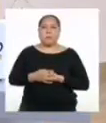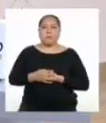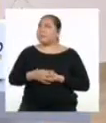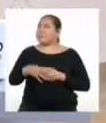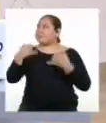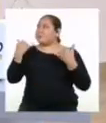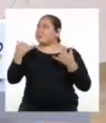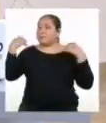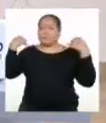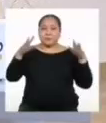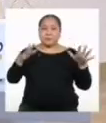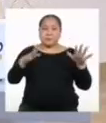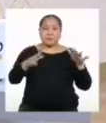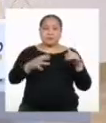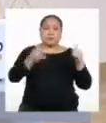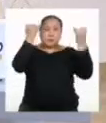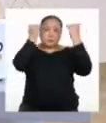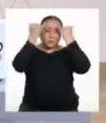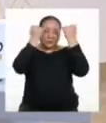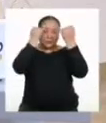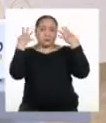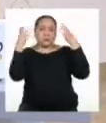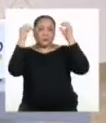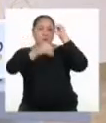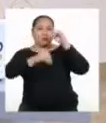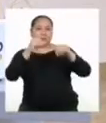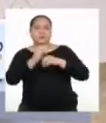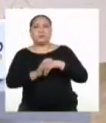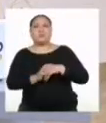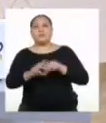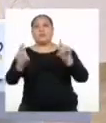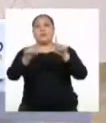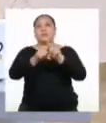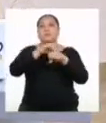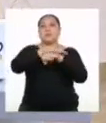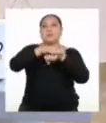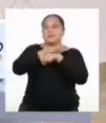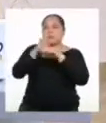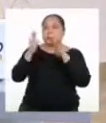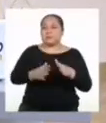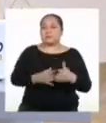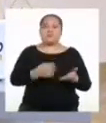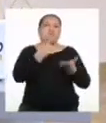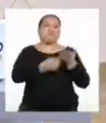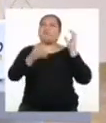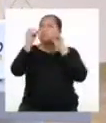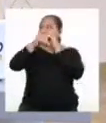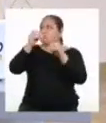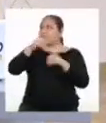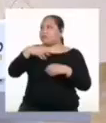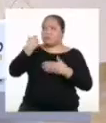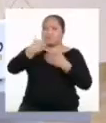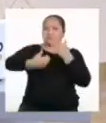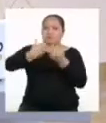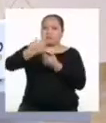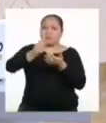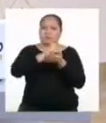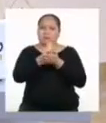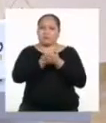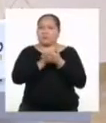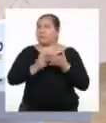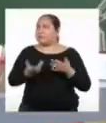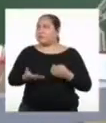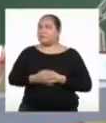Ahora ya tenemos las ideas que podemos incluir en el texto. Además de la planificación para saber qué tener en cuenta durante nuestro proceso de